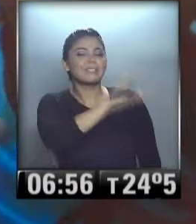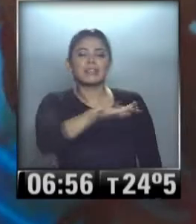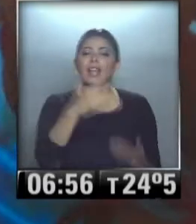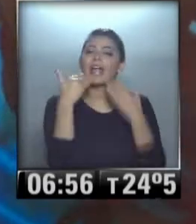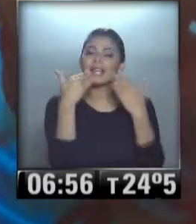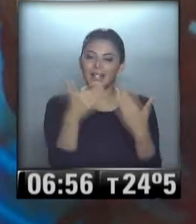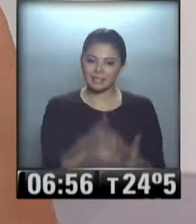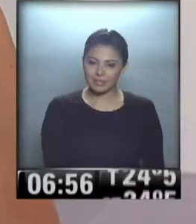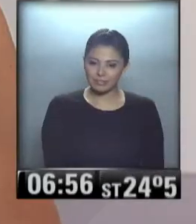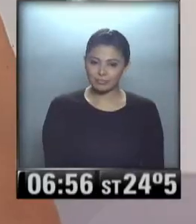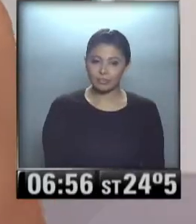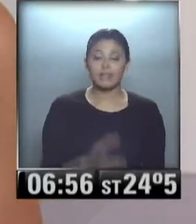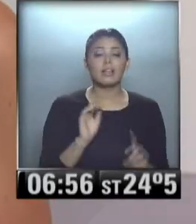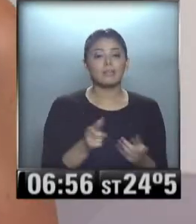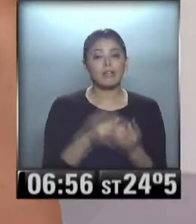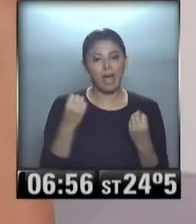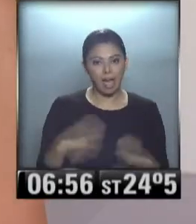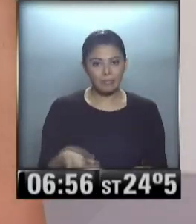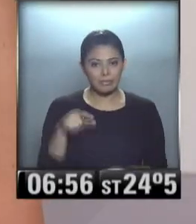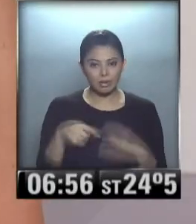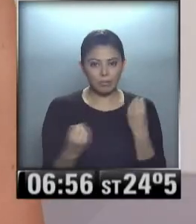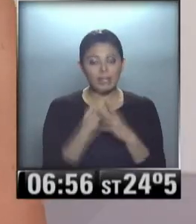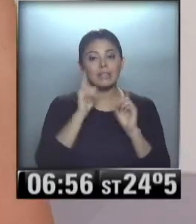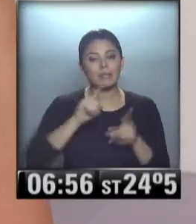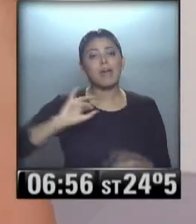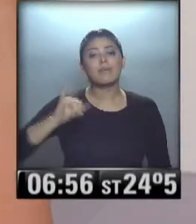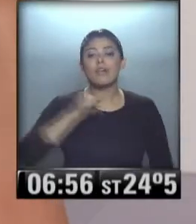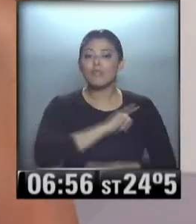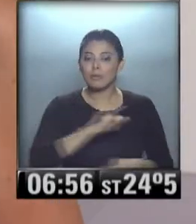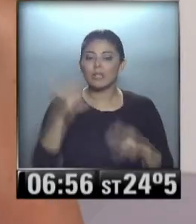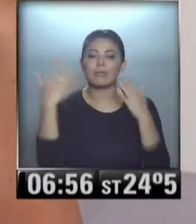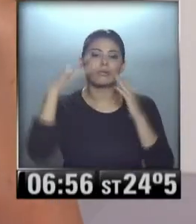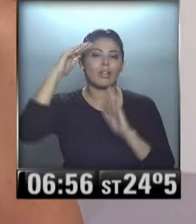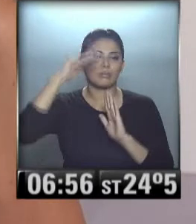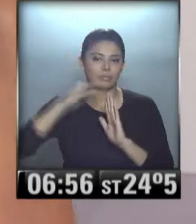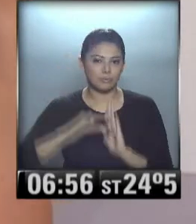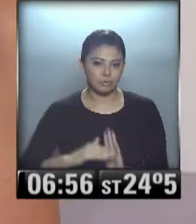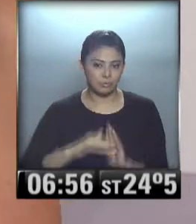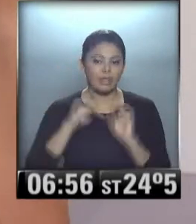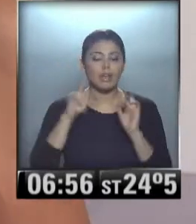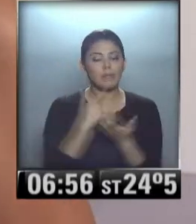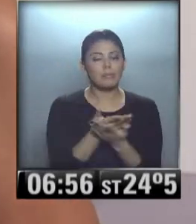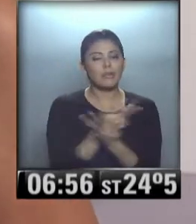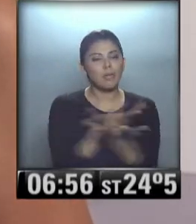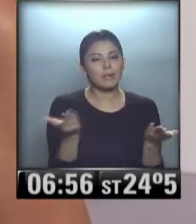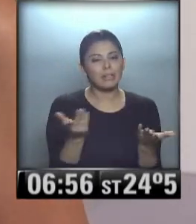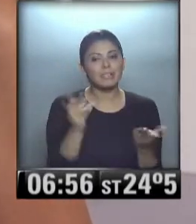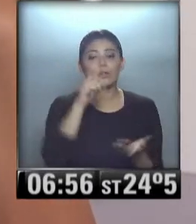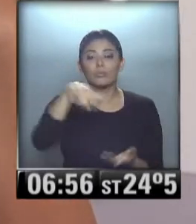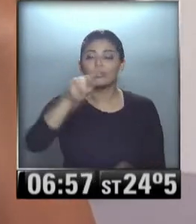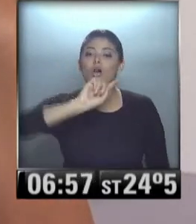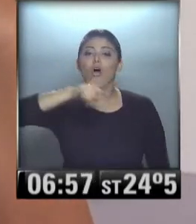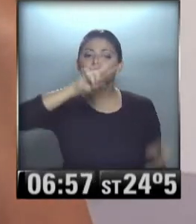gracias. A propósito de empezar la mañana, ya tenemos la mejor del día, que es que bajó la temperatura, pero les proponemos compartir a ustedes también en casa